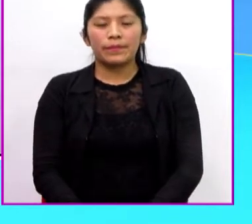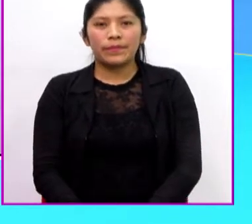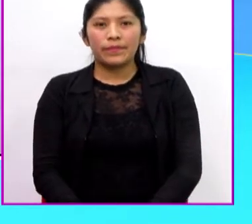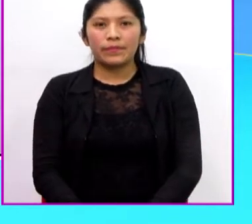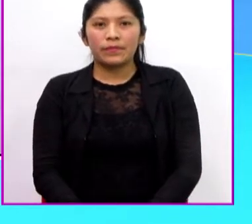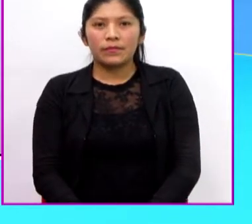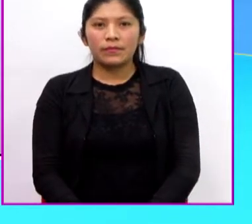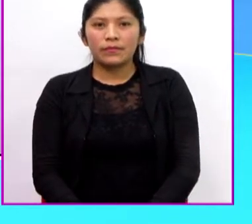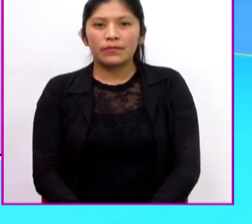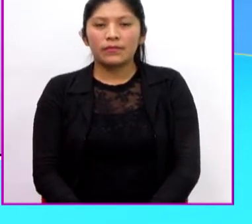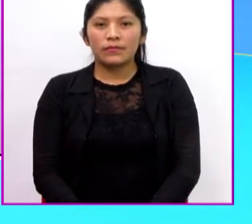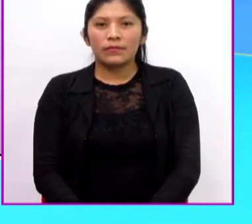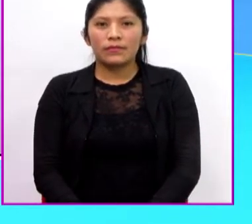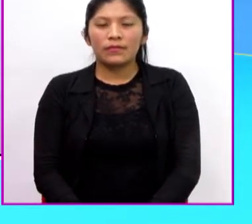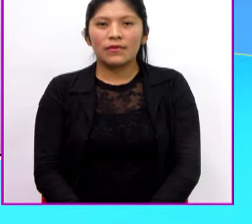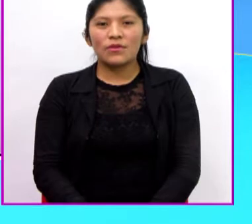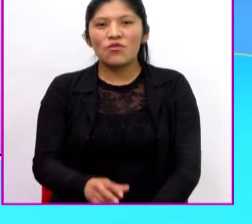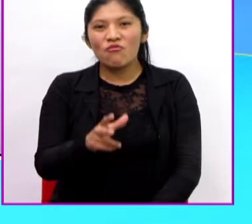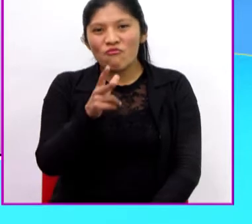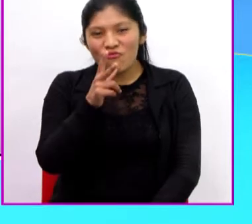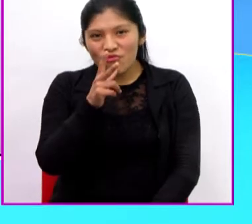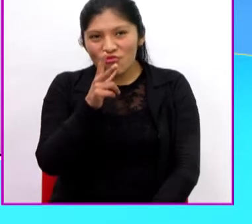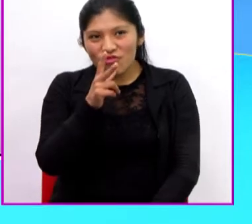Un pollito.